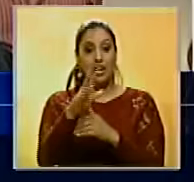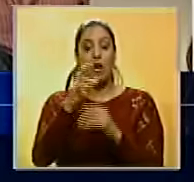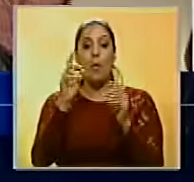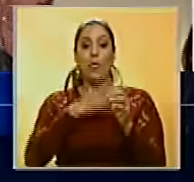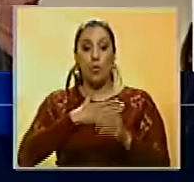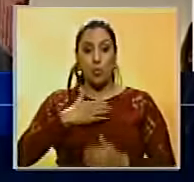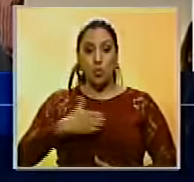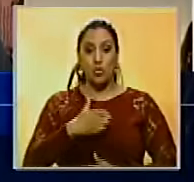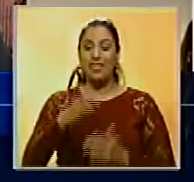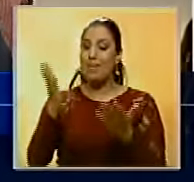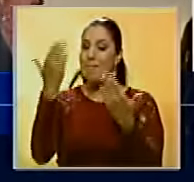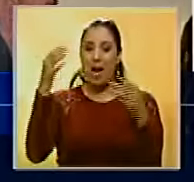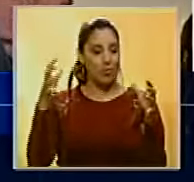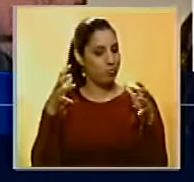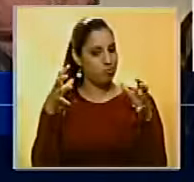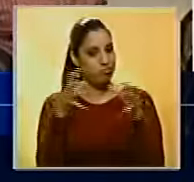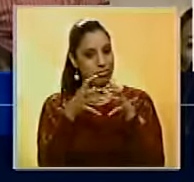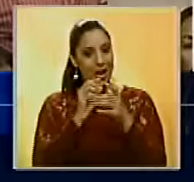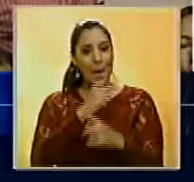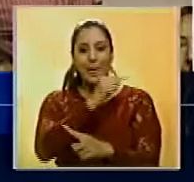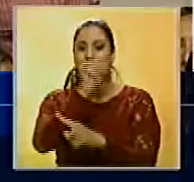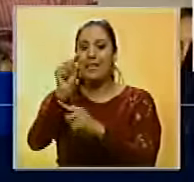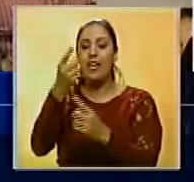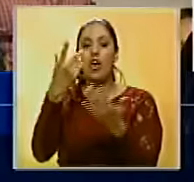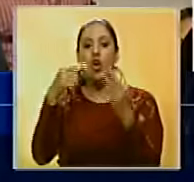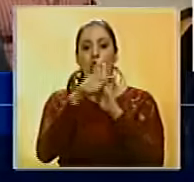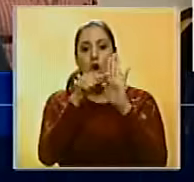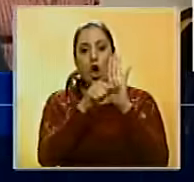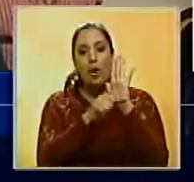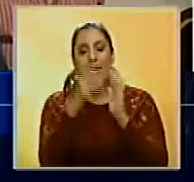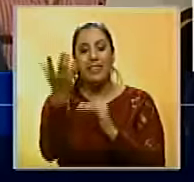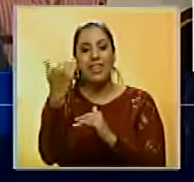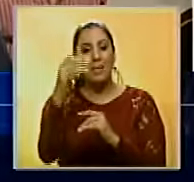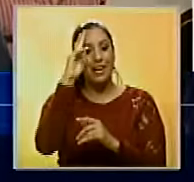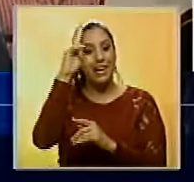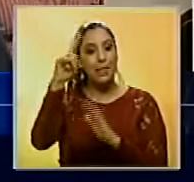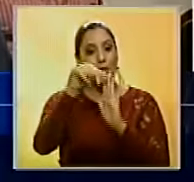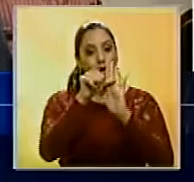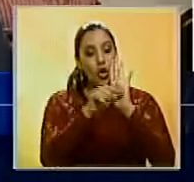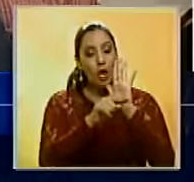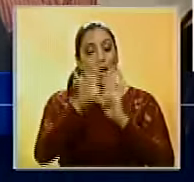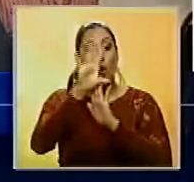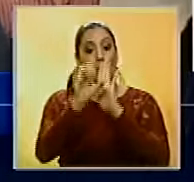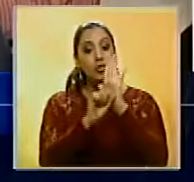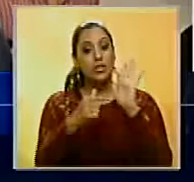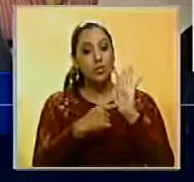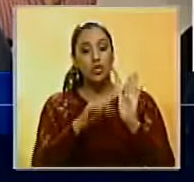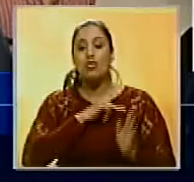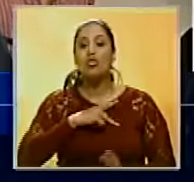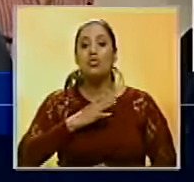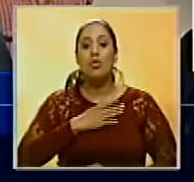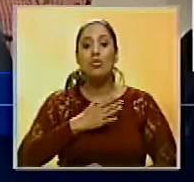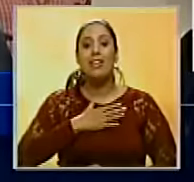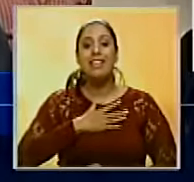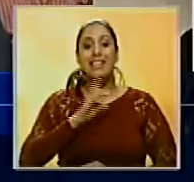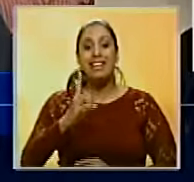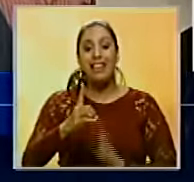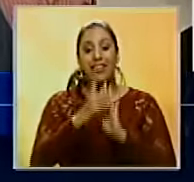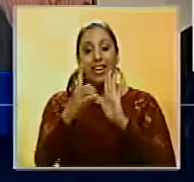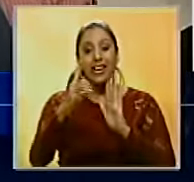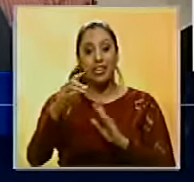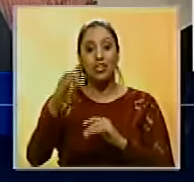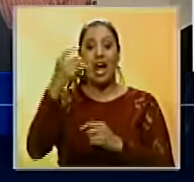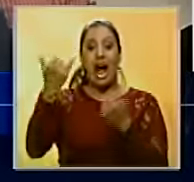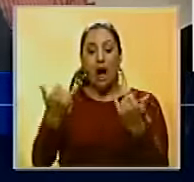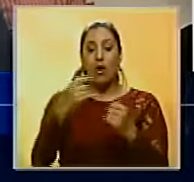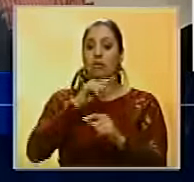la unidad está convocando una gran concentración para exigir que se cumpla con el reglamento, para exigir que se cumpla con la Constitución. Tenemos el derecho de revocar al funcionario que lo está haciendo